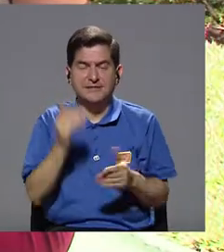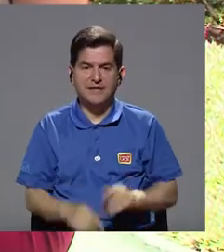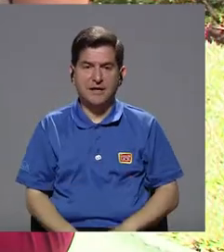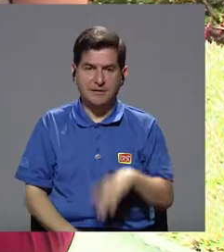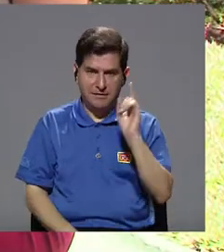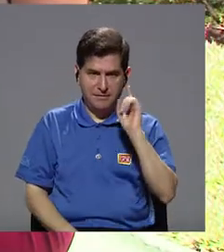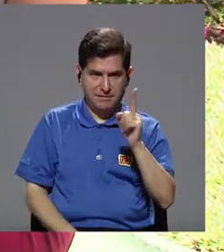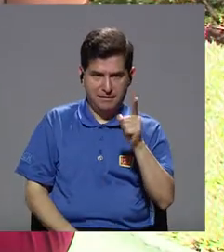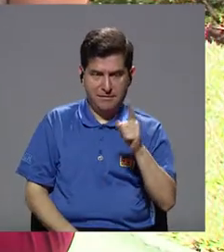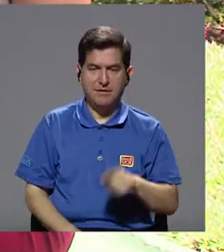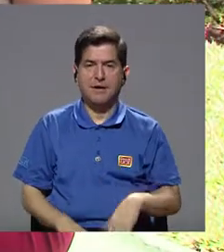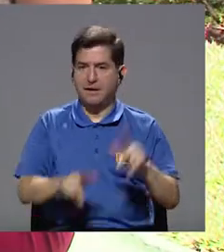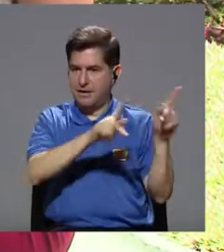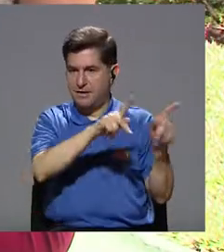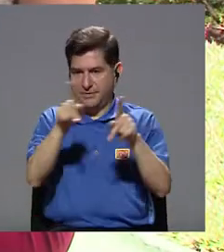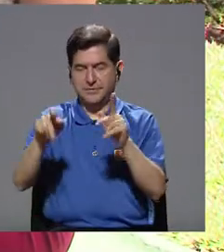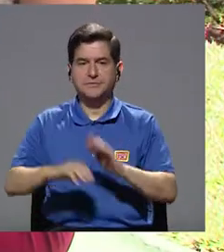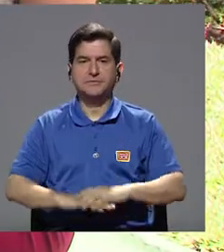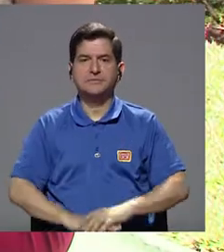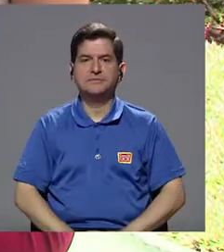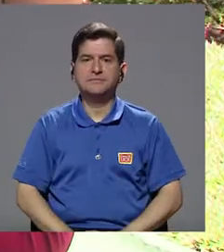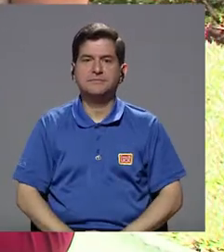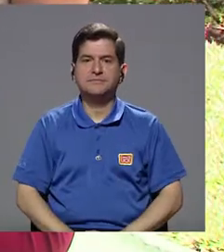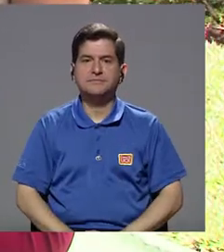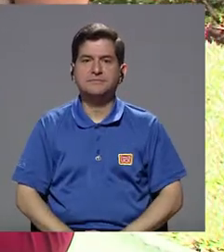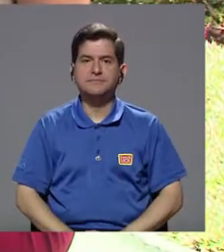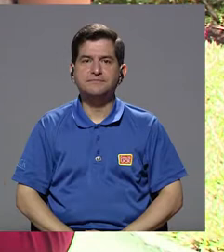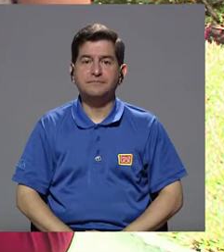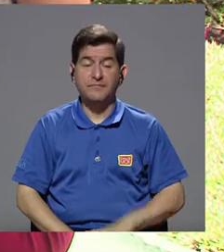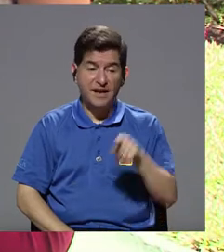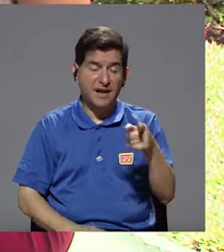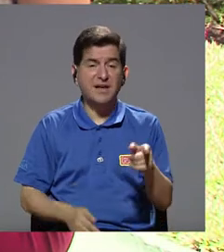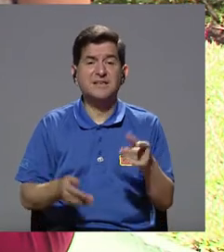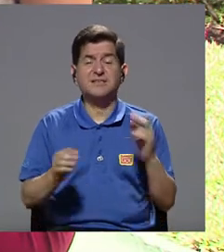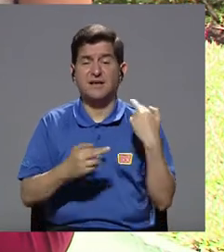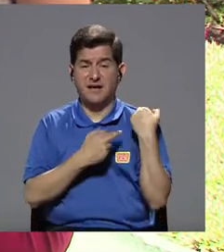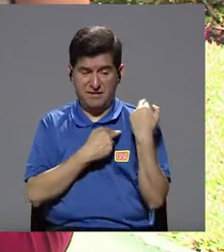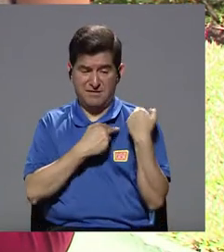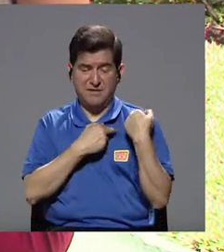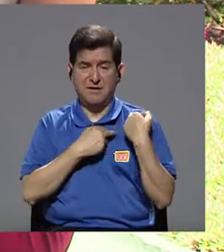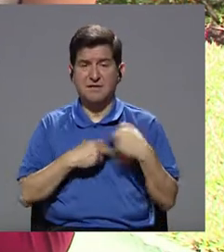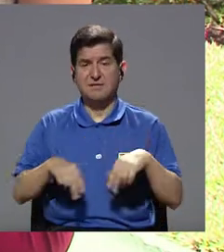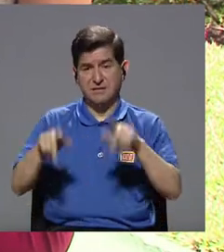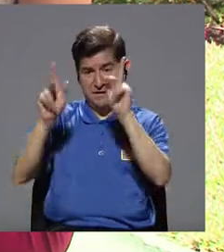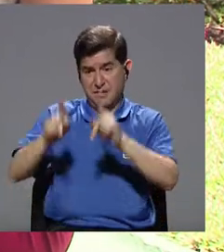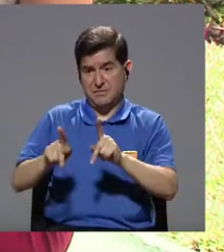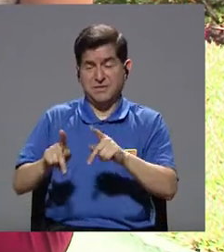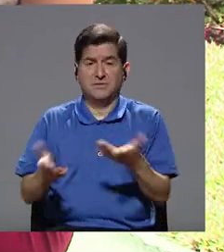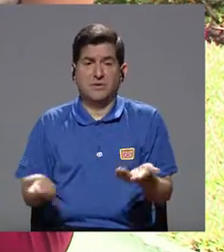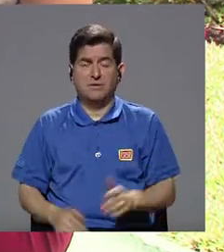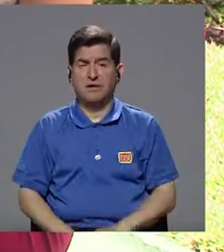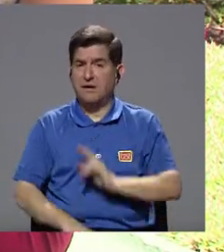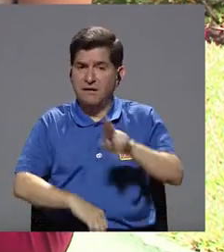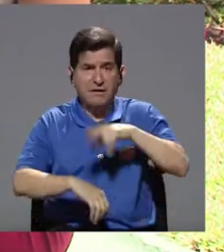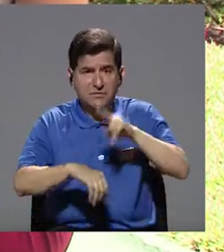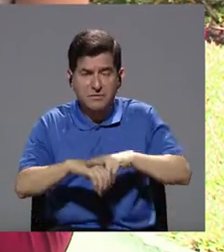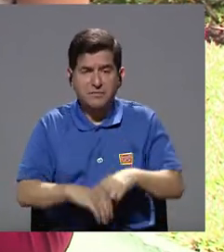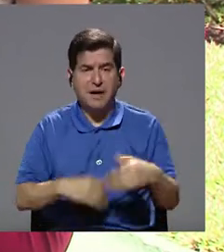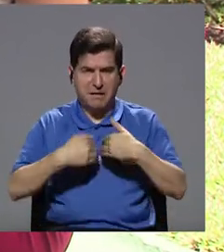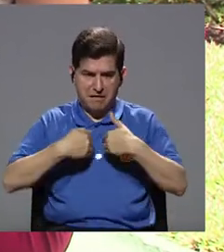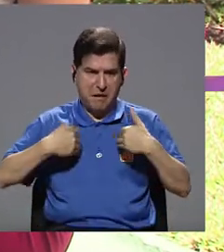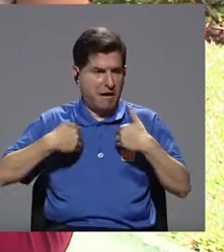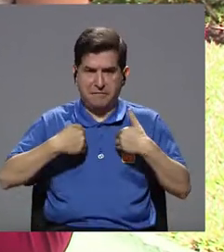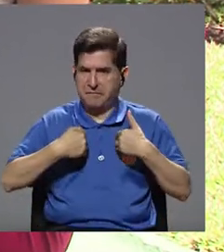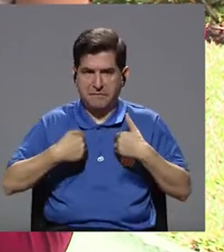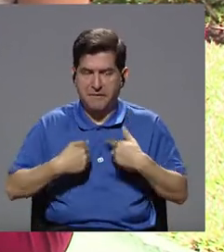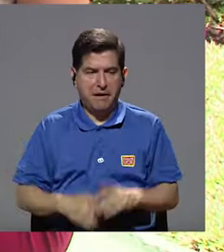triste y ahí es donde podemos llamar la atención también, digamos, a las personas, ¿verdad? Porque eso muchas veces es la responsabilidad del ser humano. Correcto. Entonces,